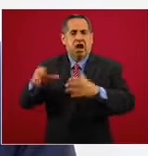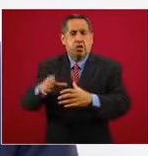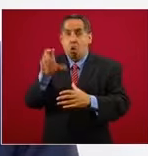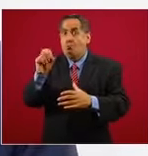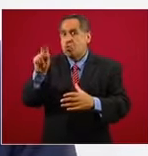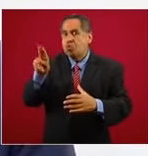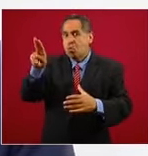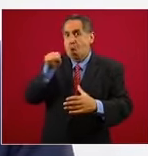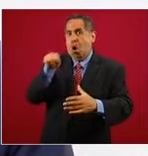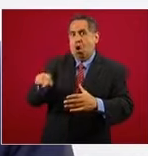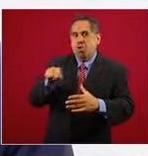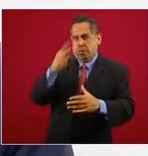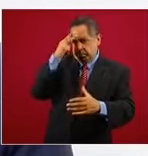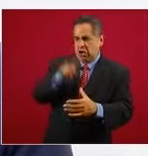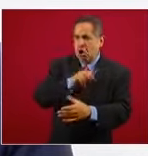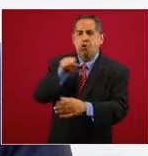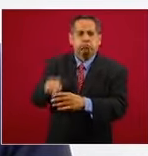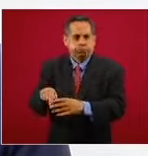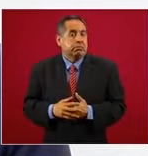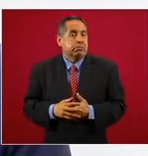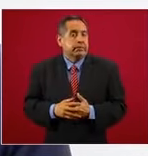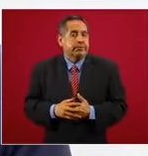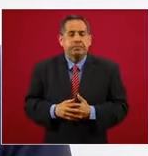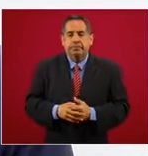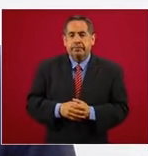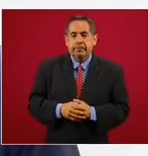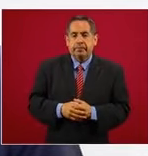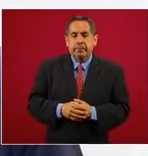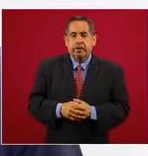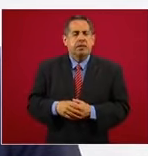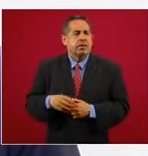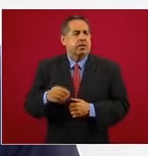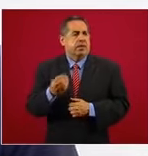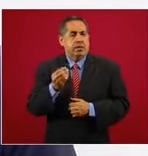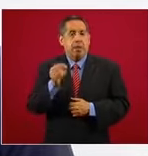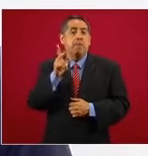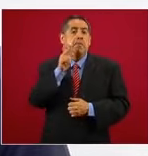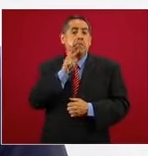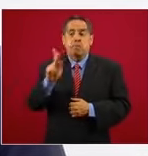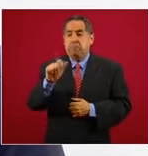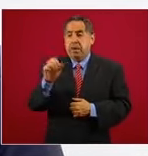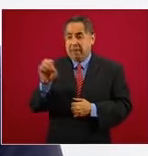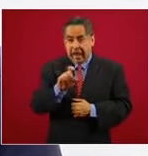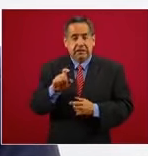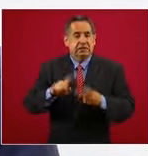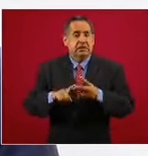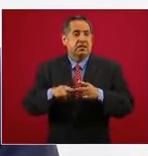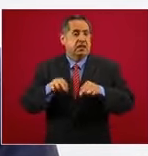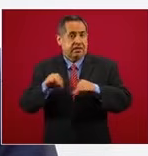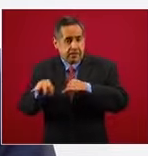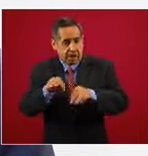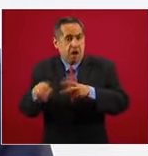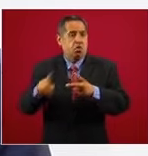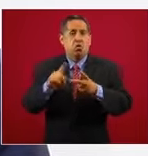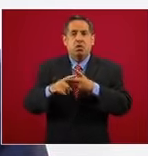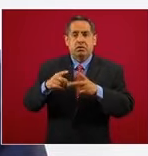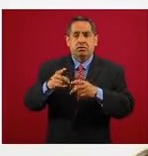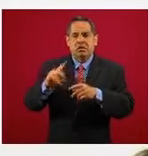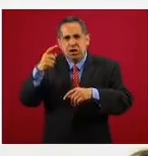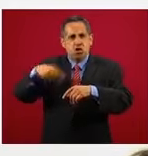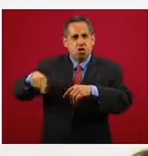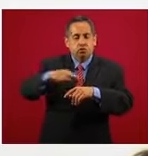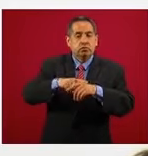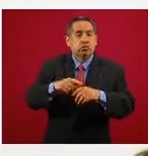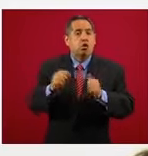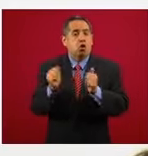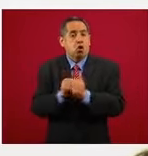apoyo de los trabajadores y de los técnicos de Pemex y de la Comisión Federal de Electricidad,